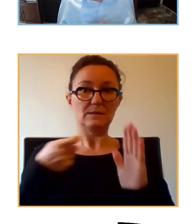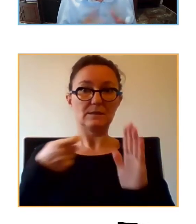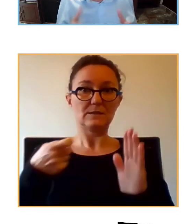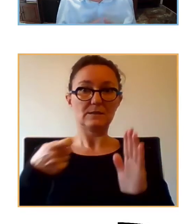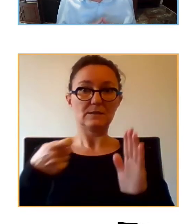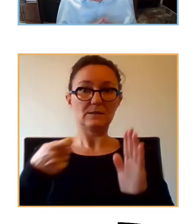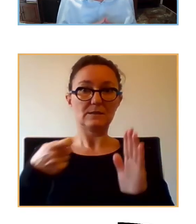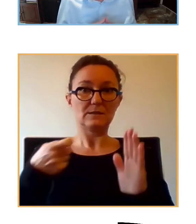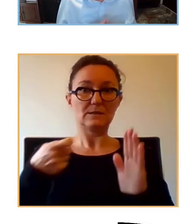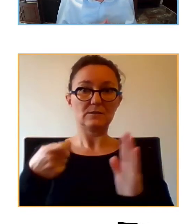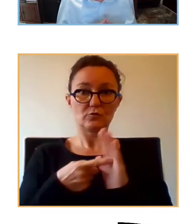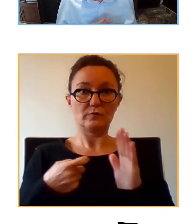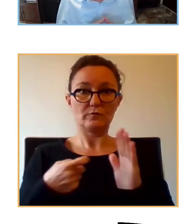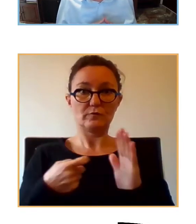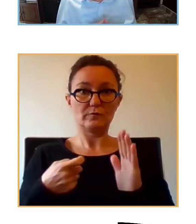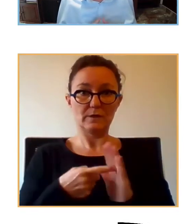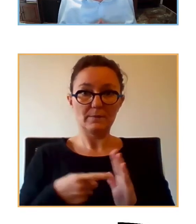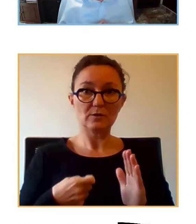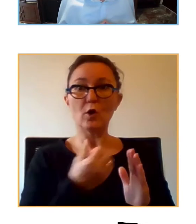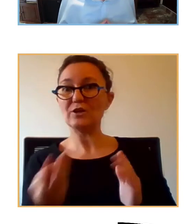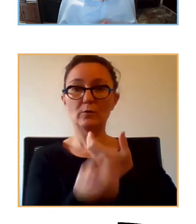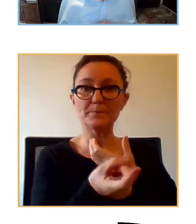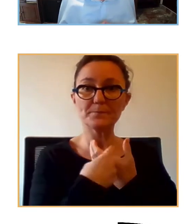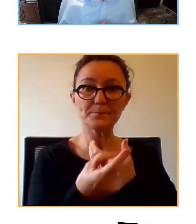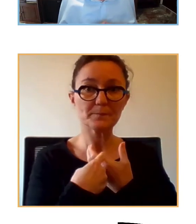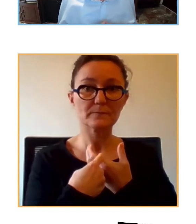de una media, ¿no?, de una persona por día.